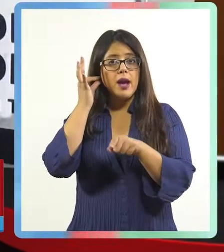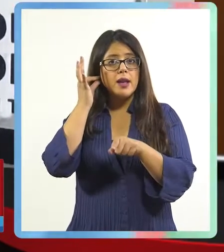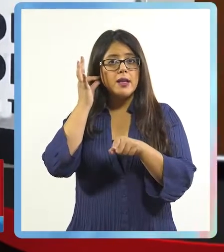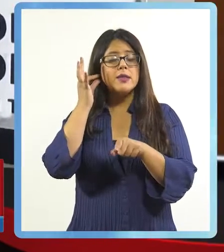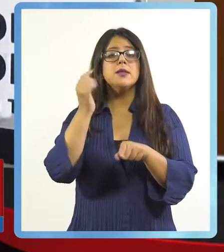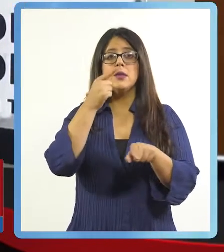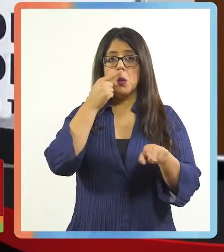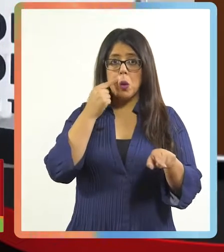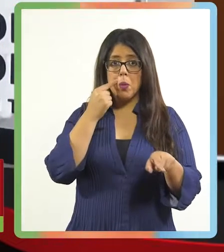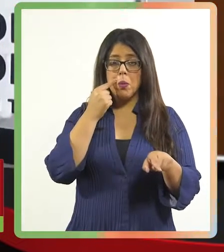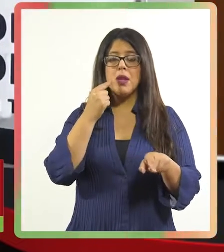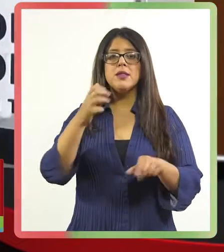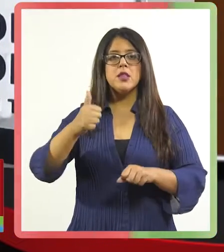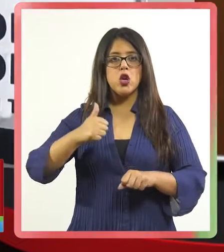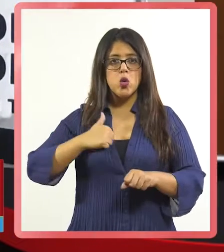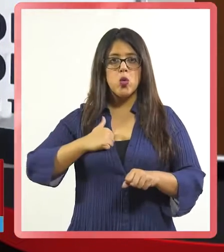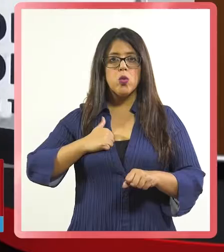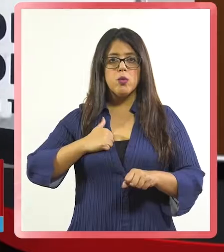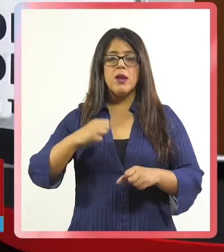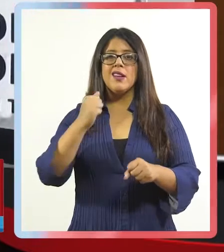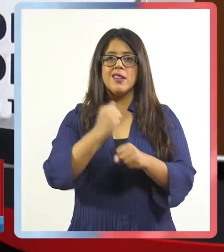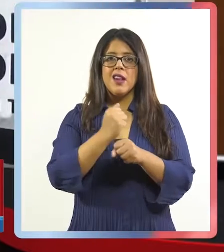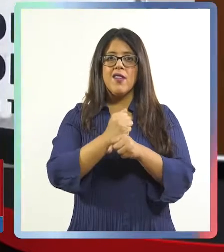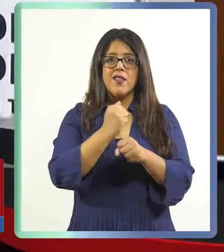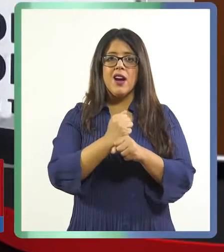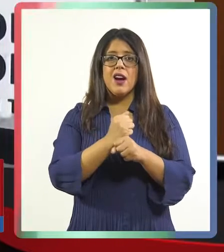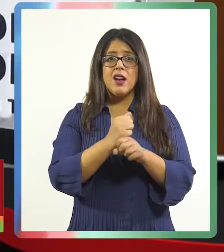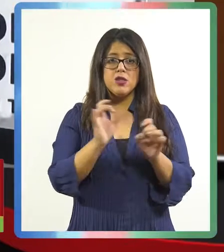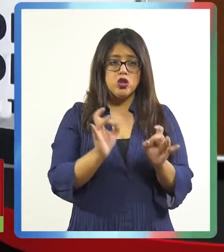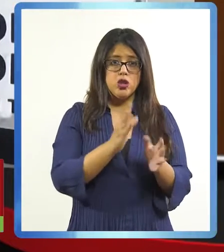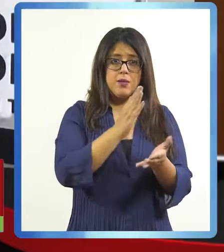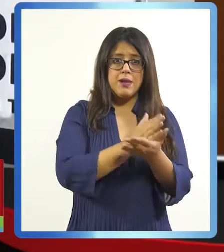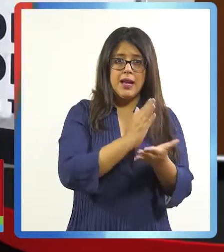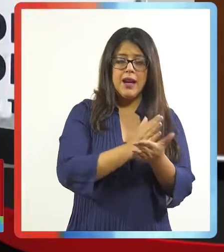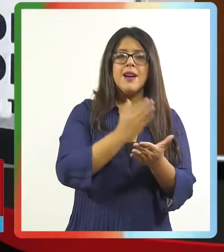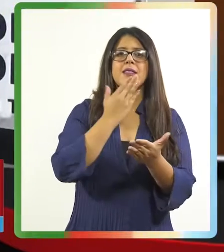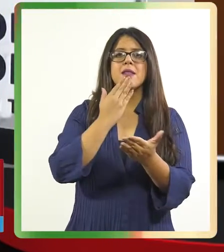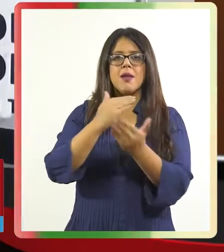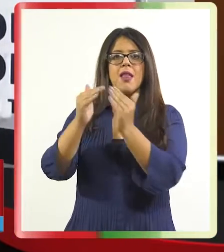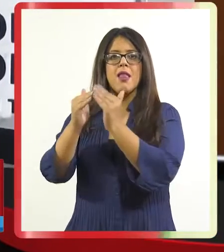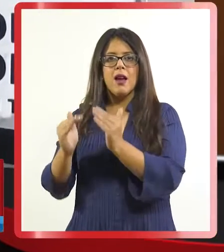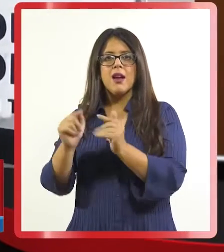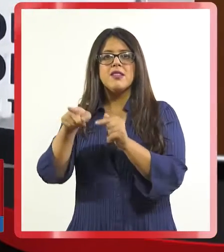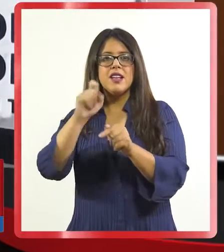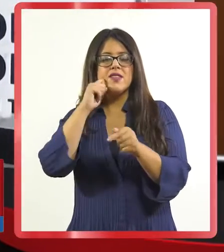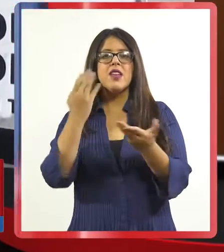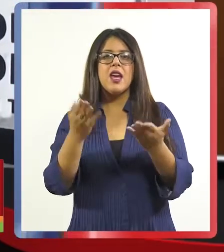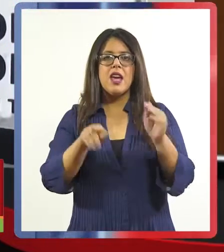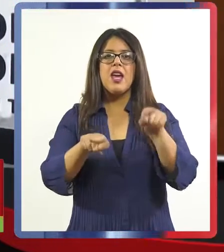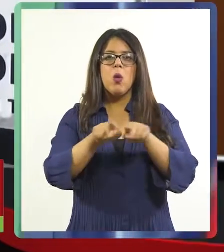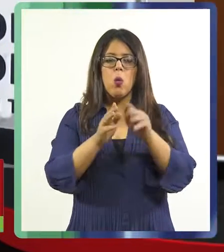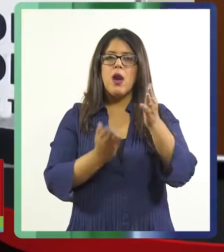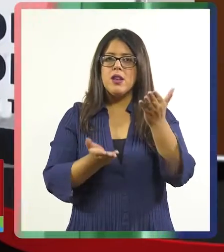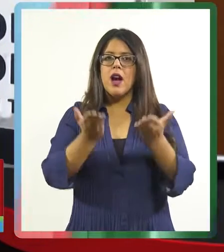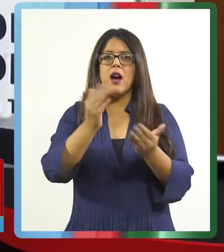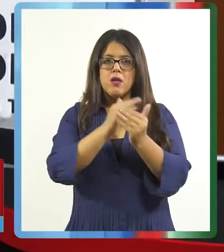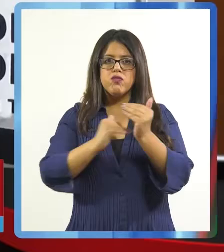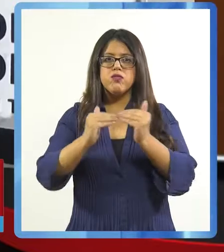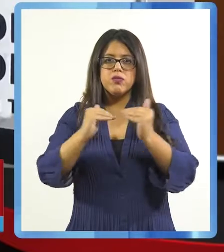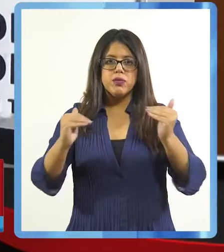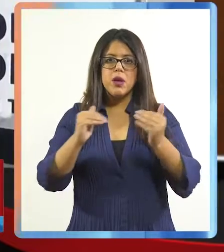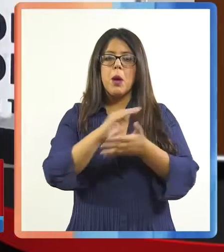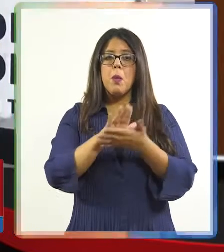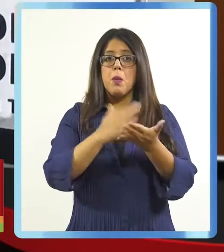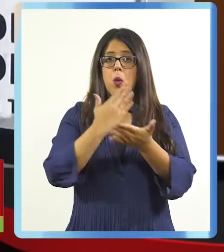Maestras, profesoras y profesores que cumplen labores más allá de las aulas de clase tendrán esa